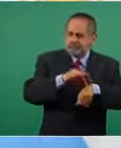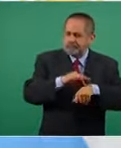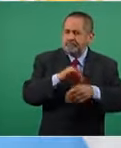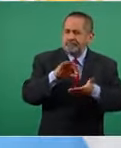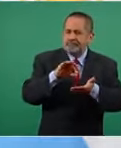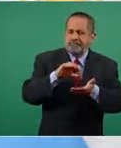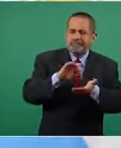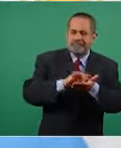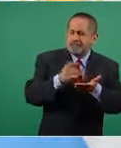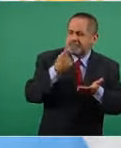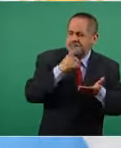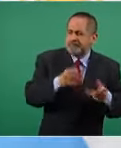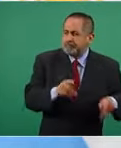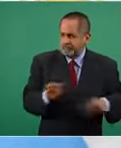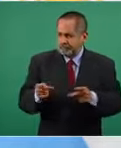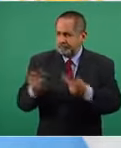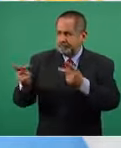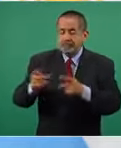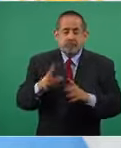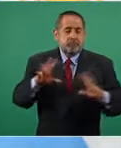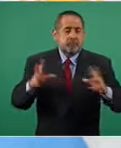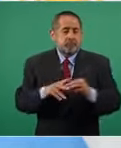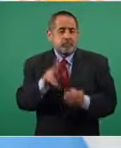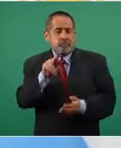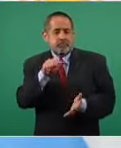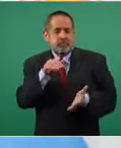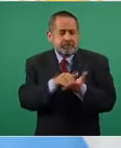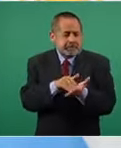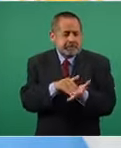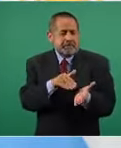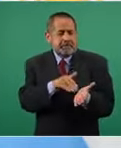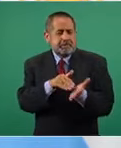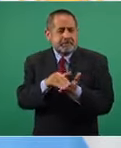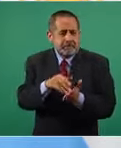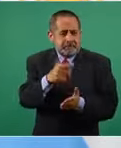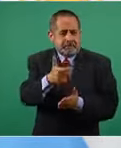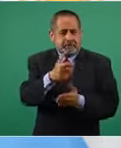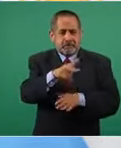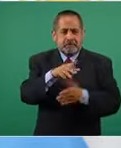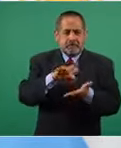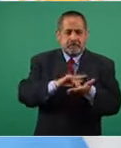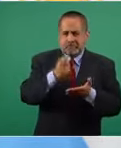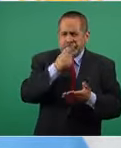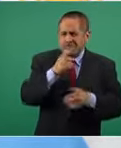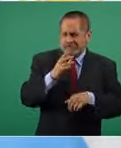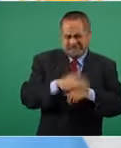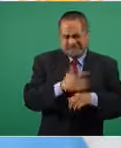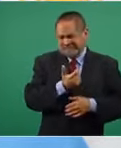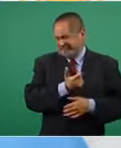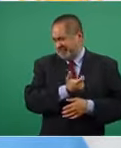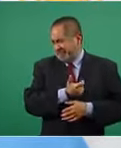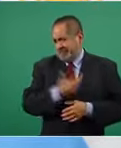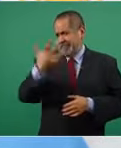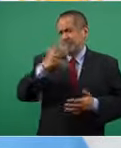80 mil millones de pesos en medicinas a precios elevadísimos